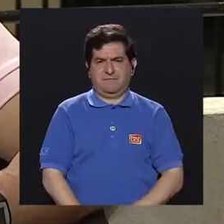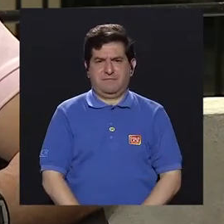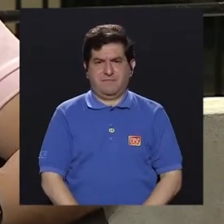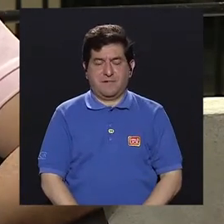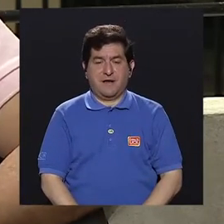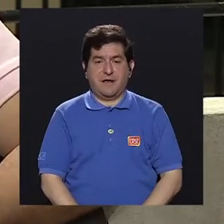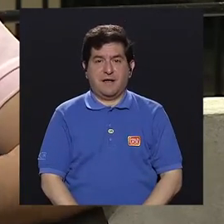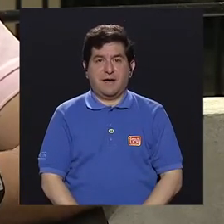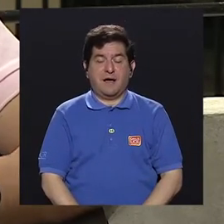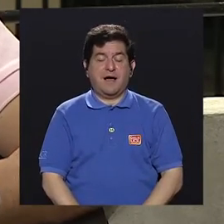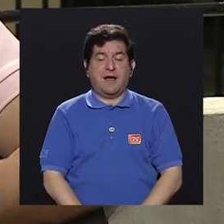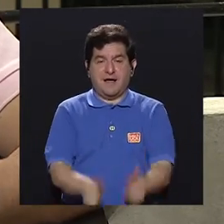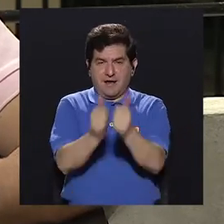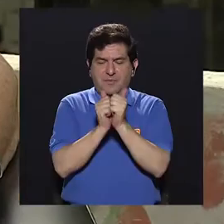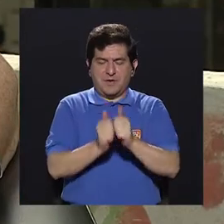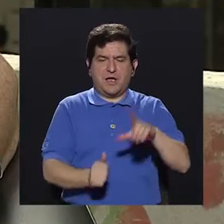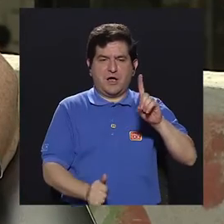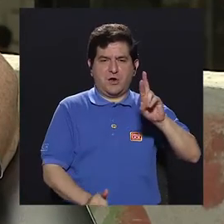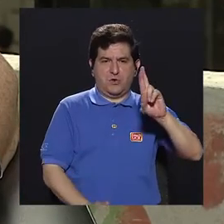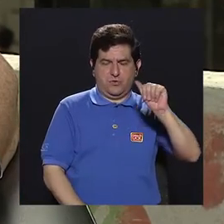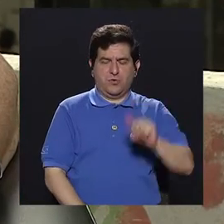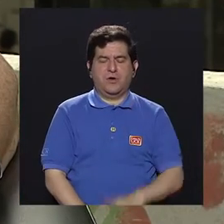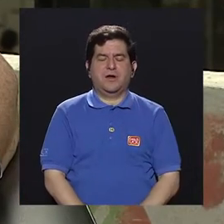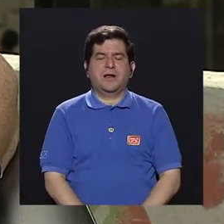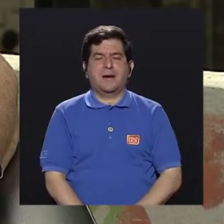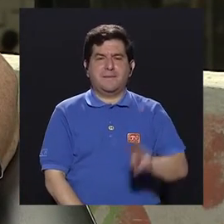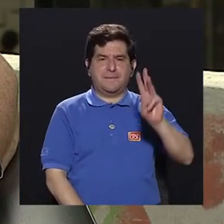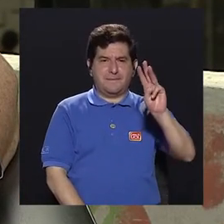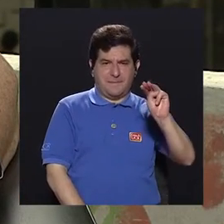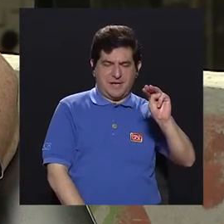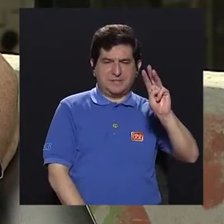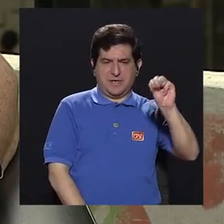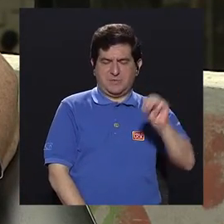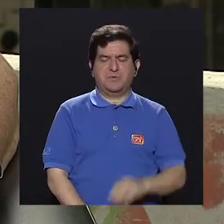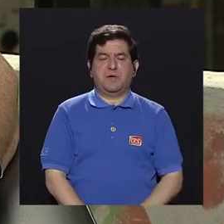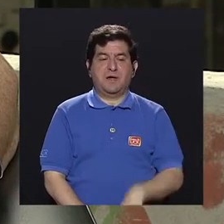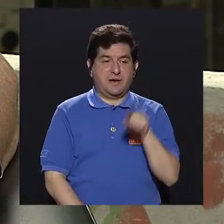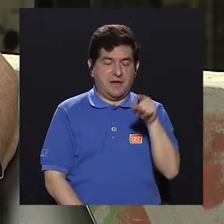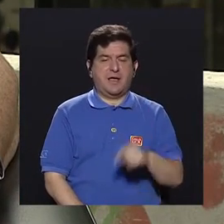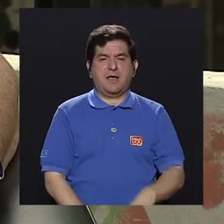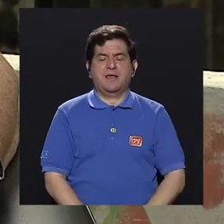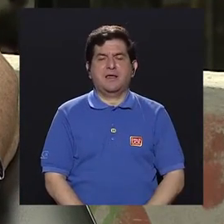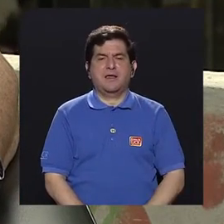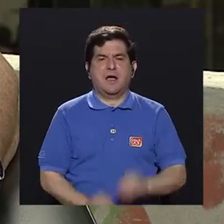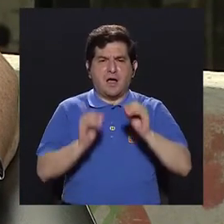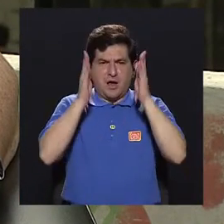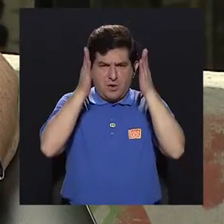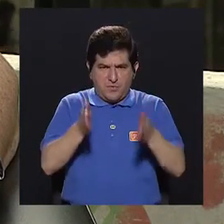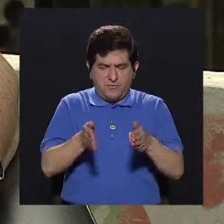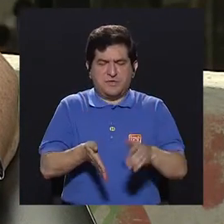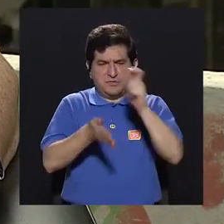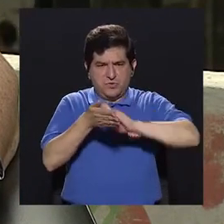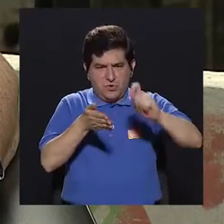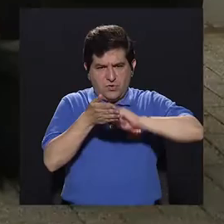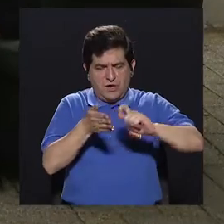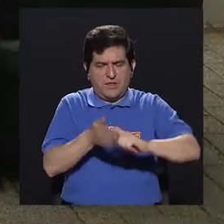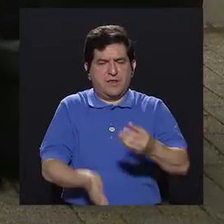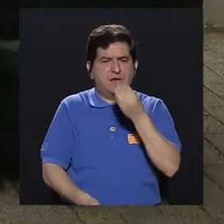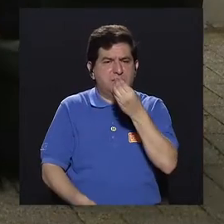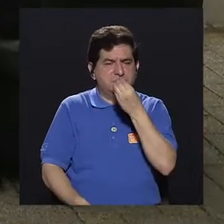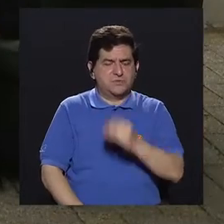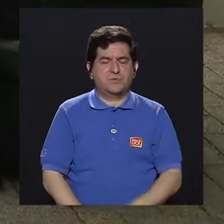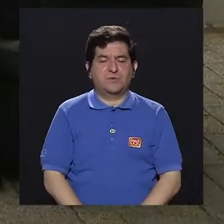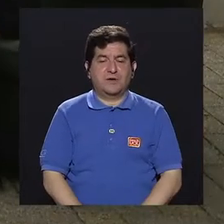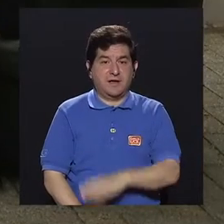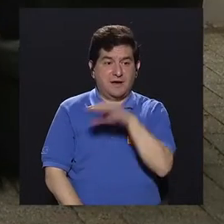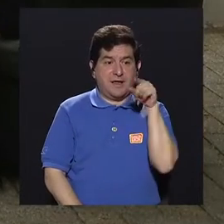Y para esto nos acompaña la doctora Marcela Duhmani, quien es nutricionista, es docente de la Escuela de Nutrición acá de la Universidad de